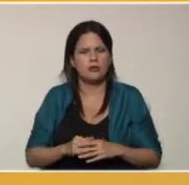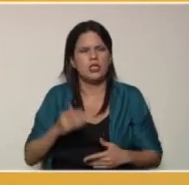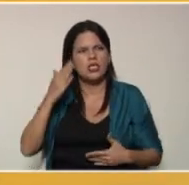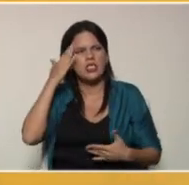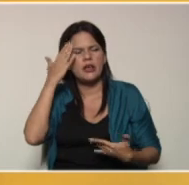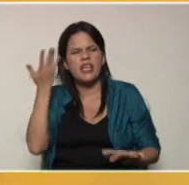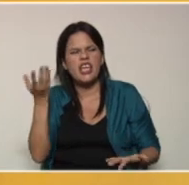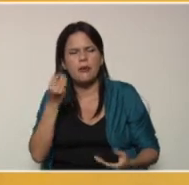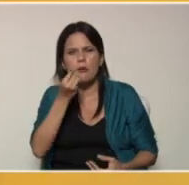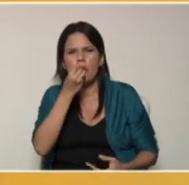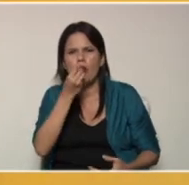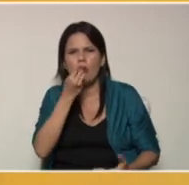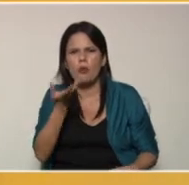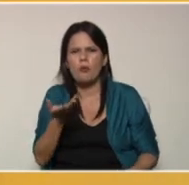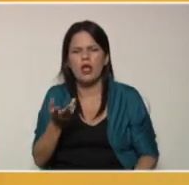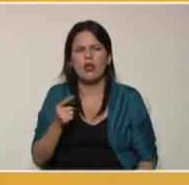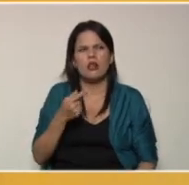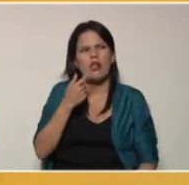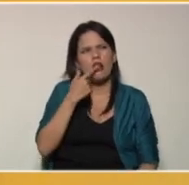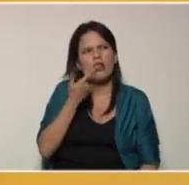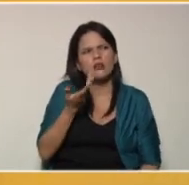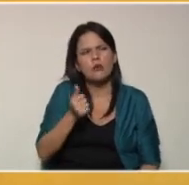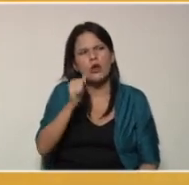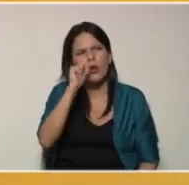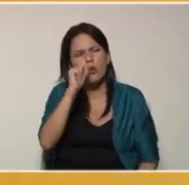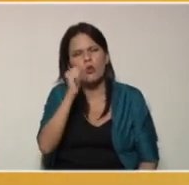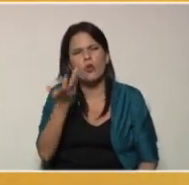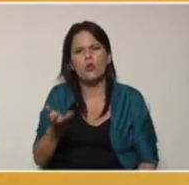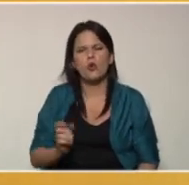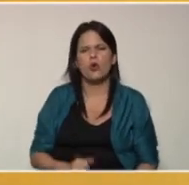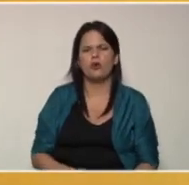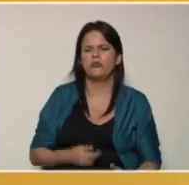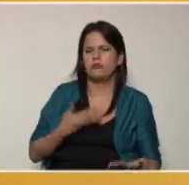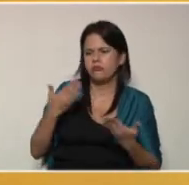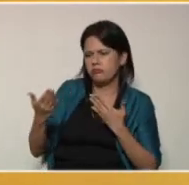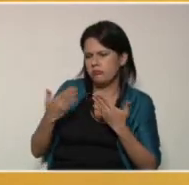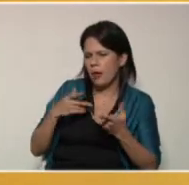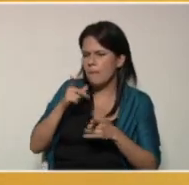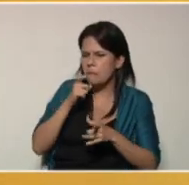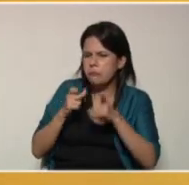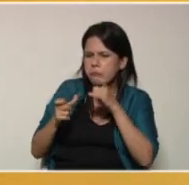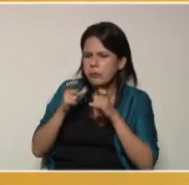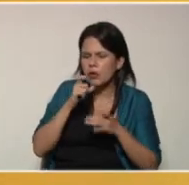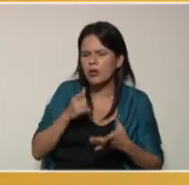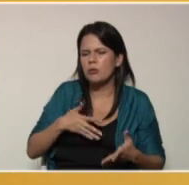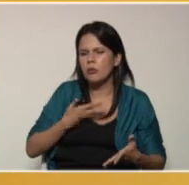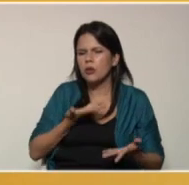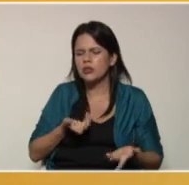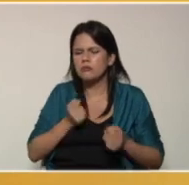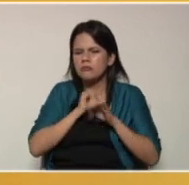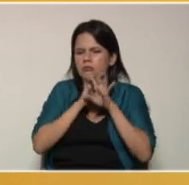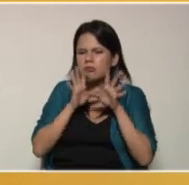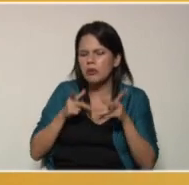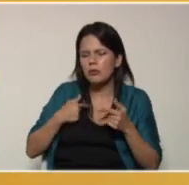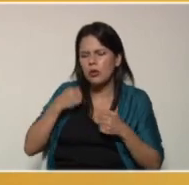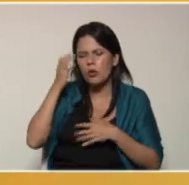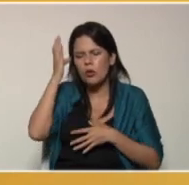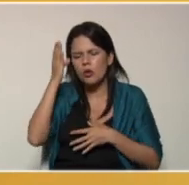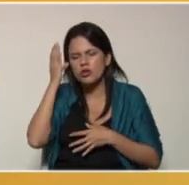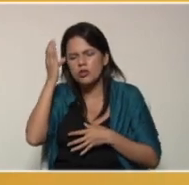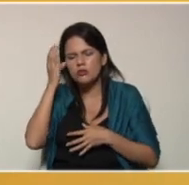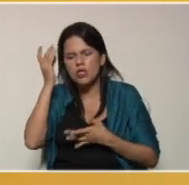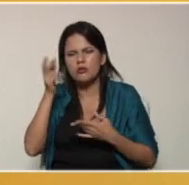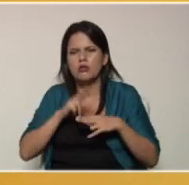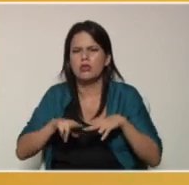vamos a comer, de qué sabor es el jugo, interactuar con esas preguntas que pueden ser clave para el conocimiento del